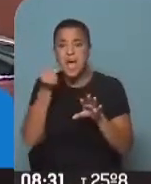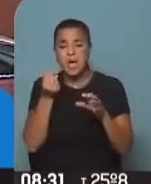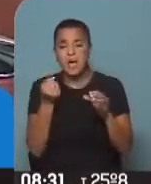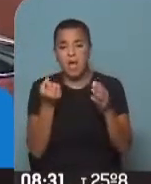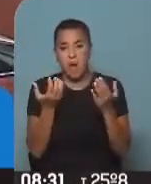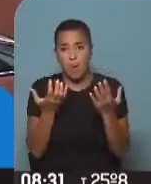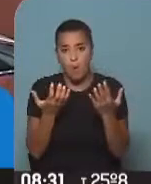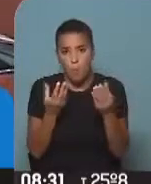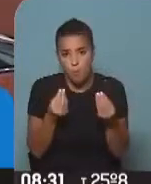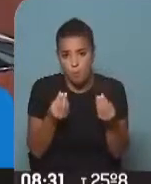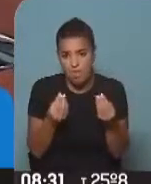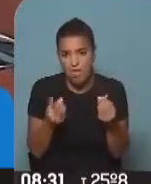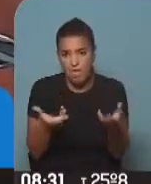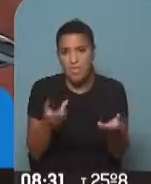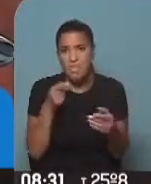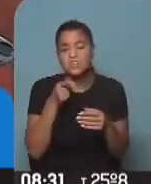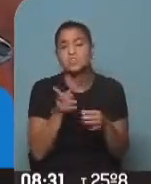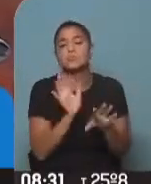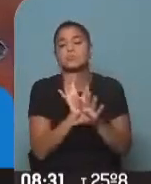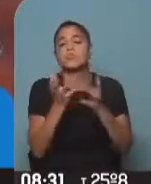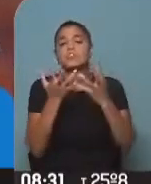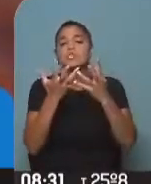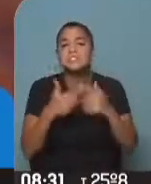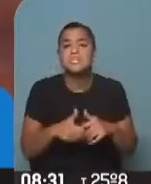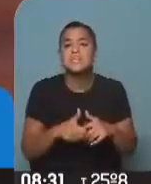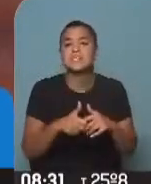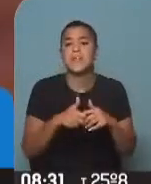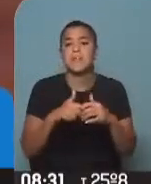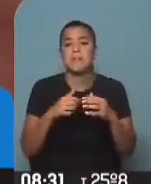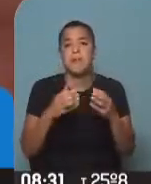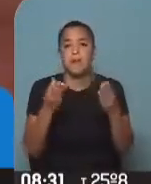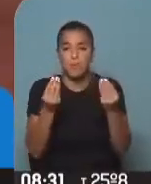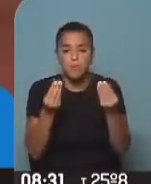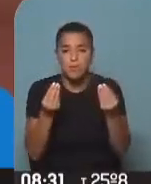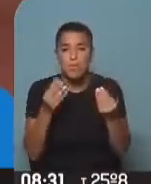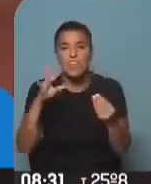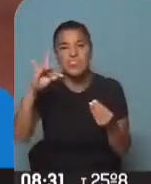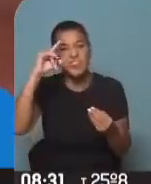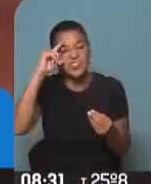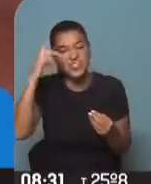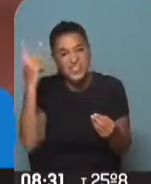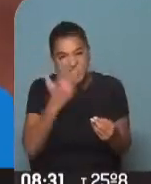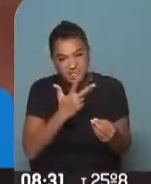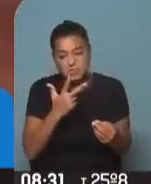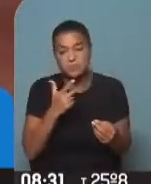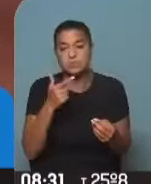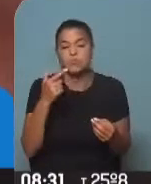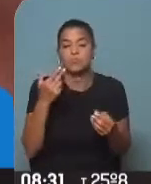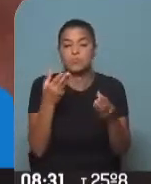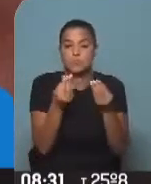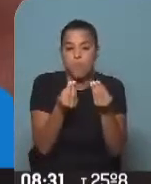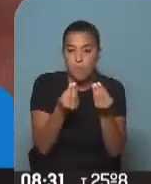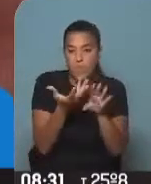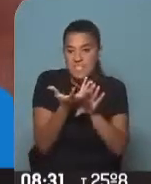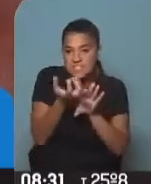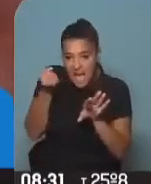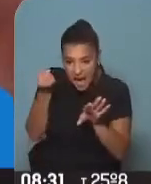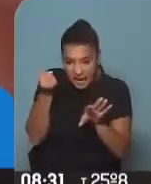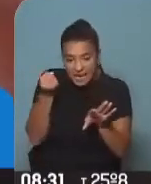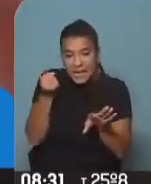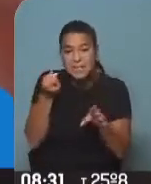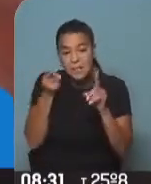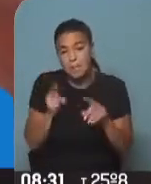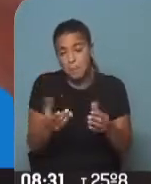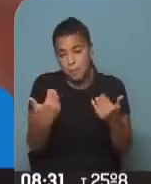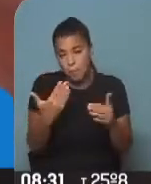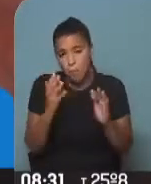del ambiente. Te sacan. Entonces, esos sistemas de humedificación y deshumidificación también pueden usarse. Y